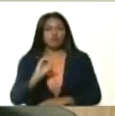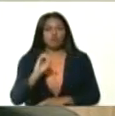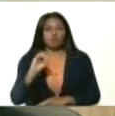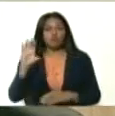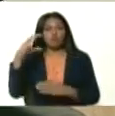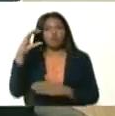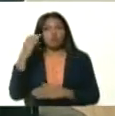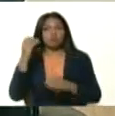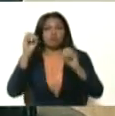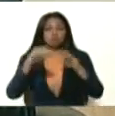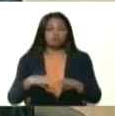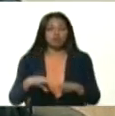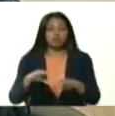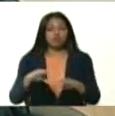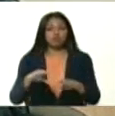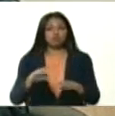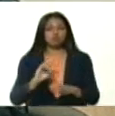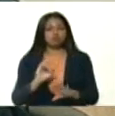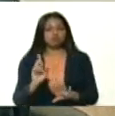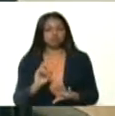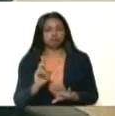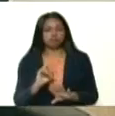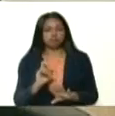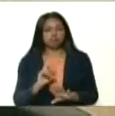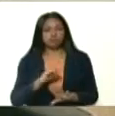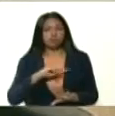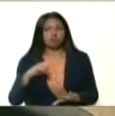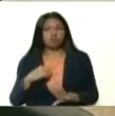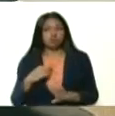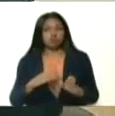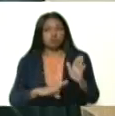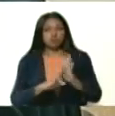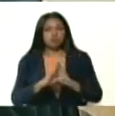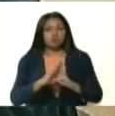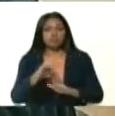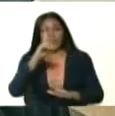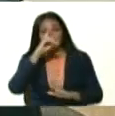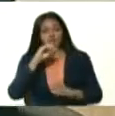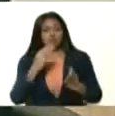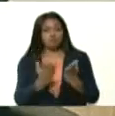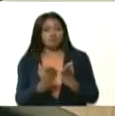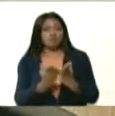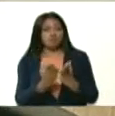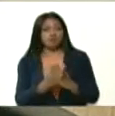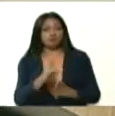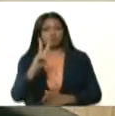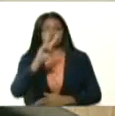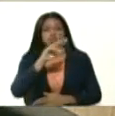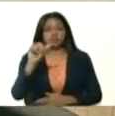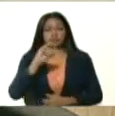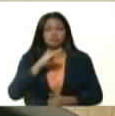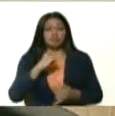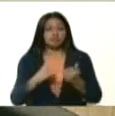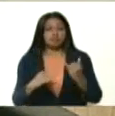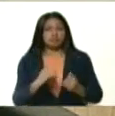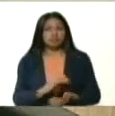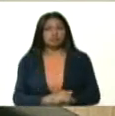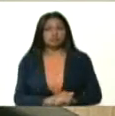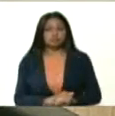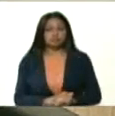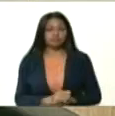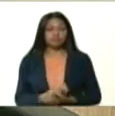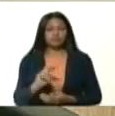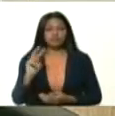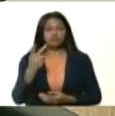que suspendió las clases. Nosotros estábamos en pleno desarrollo del año escolar. A dos semanas de culminar el segundo